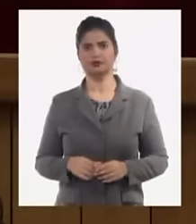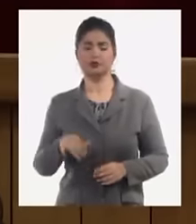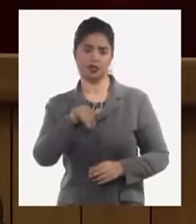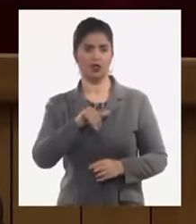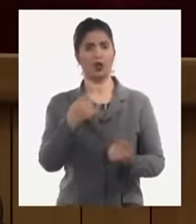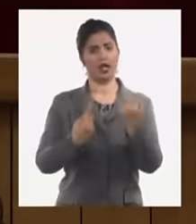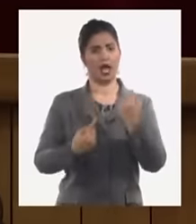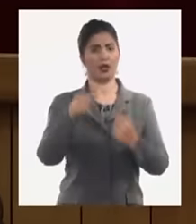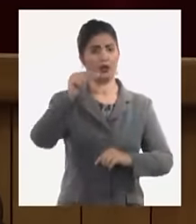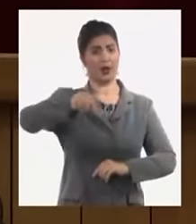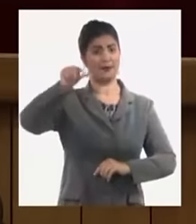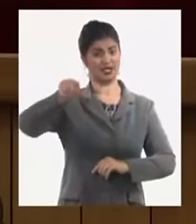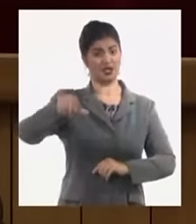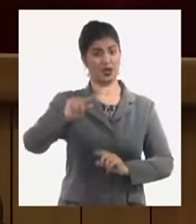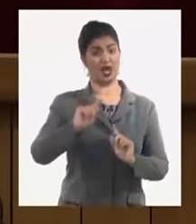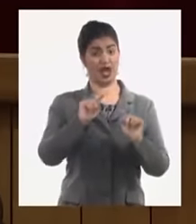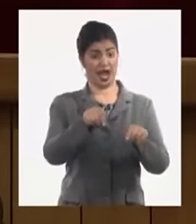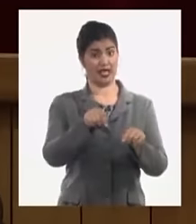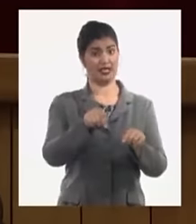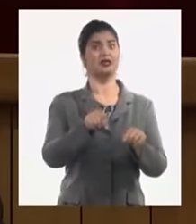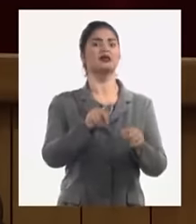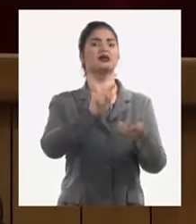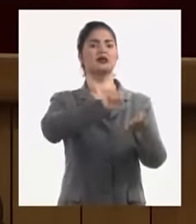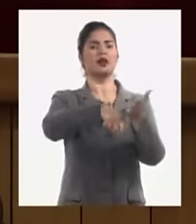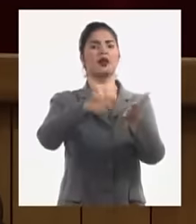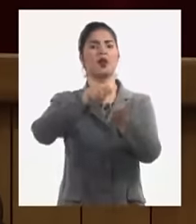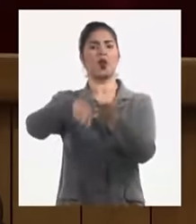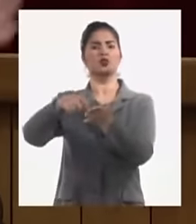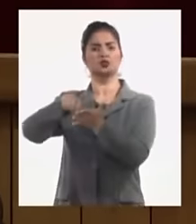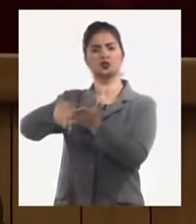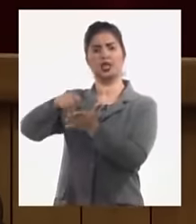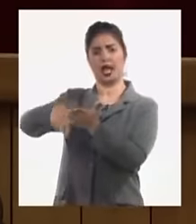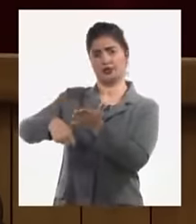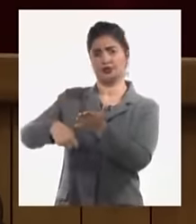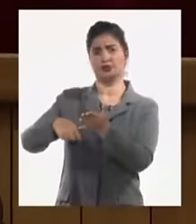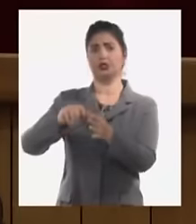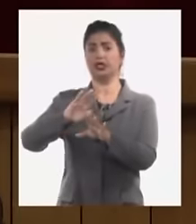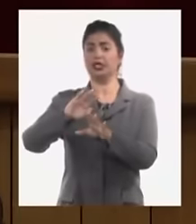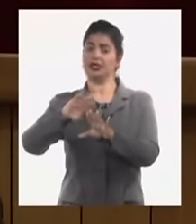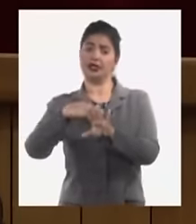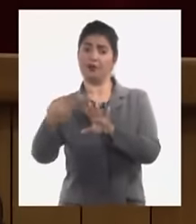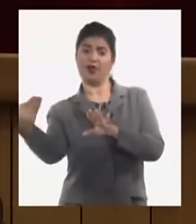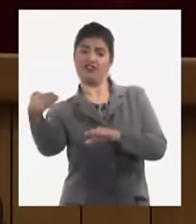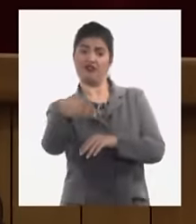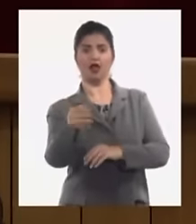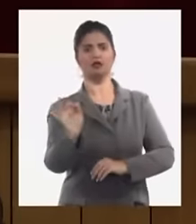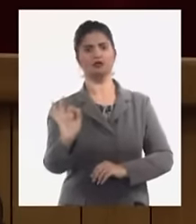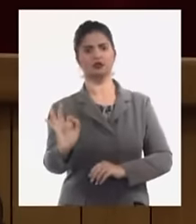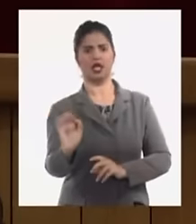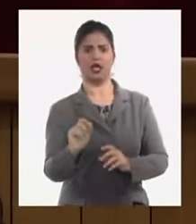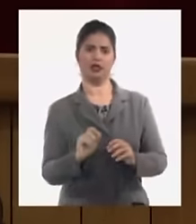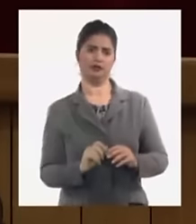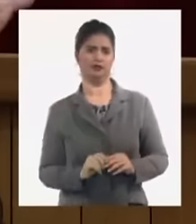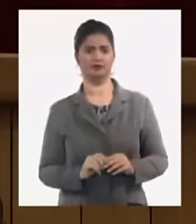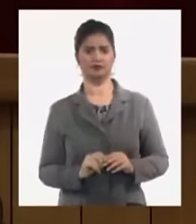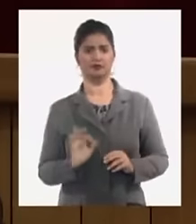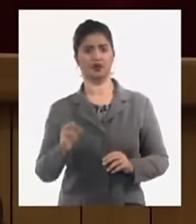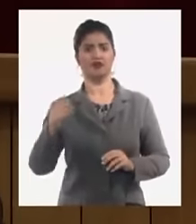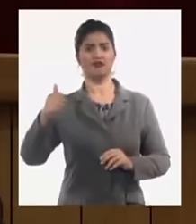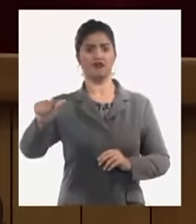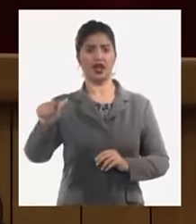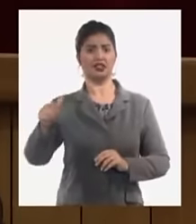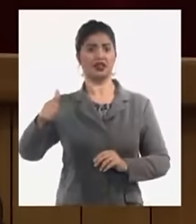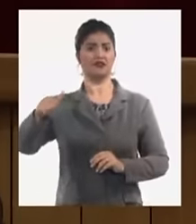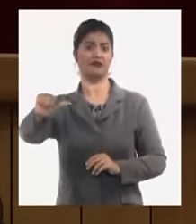no está el que busca el pan o los abastecimientos al mercado no es tal que